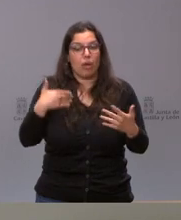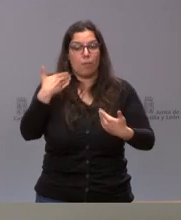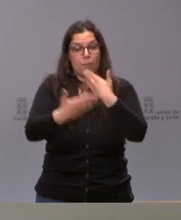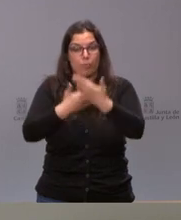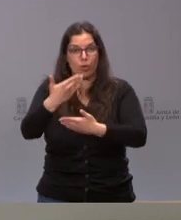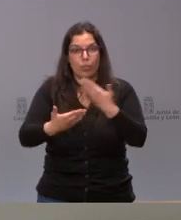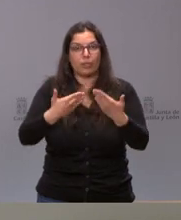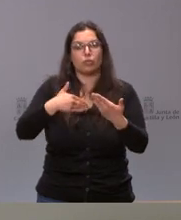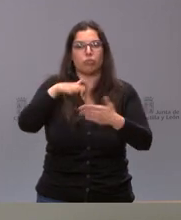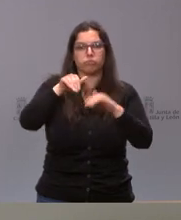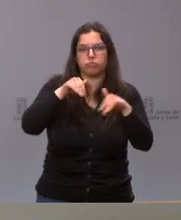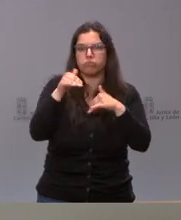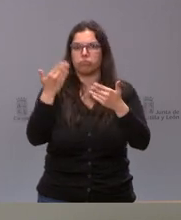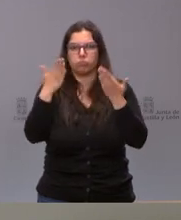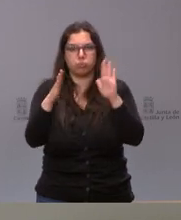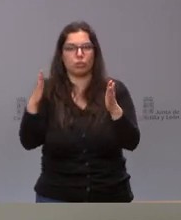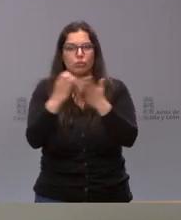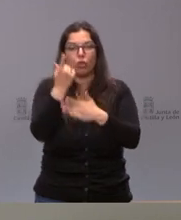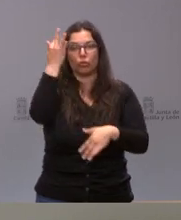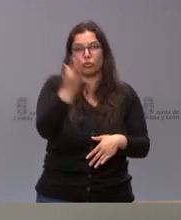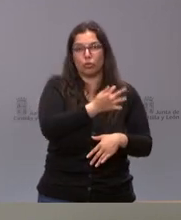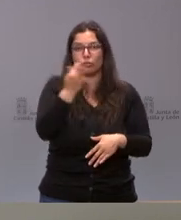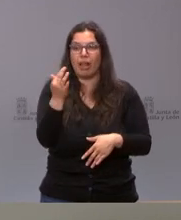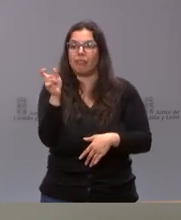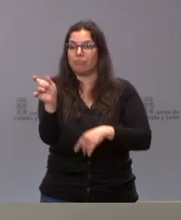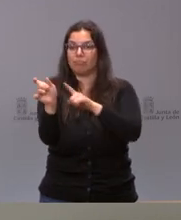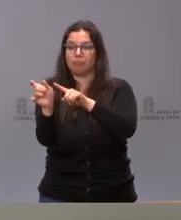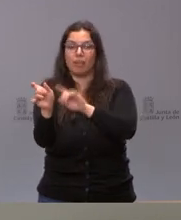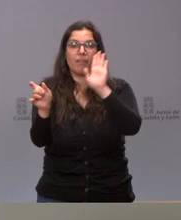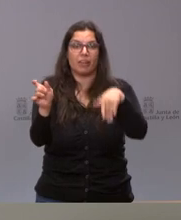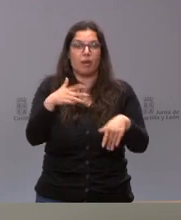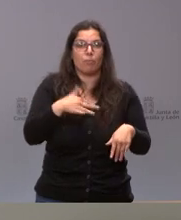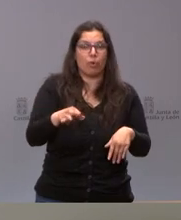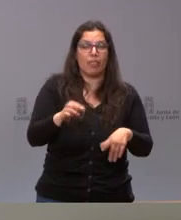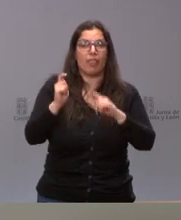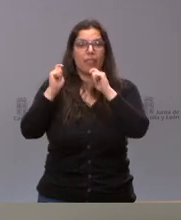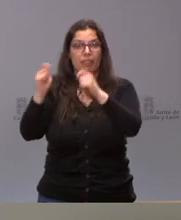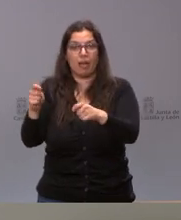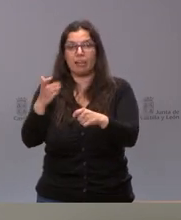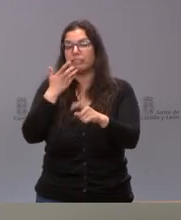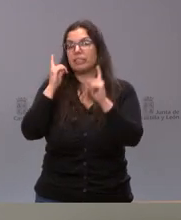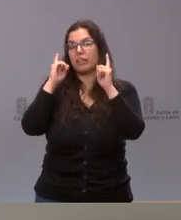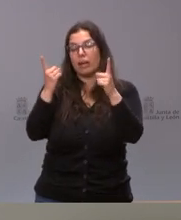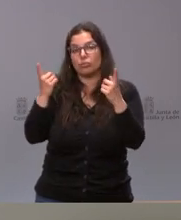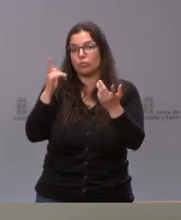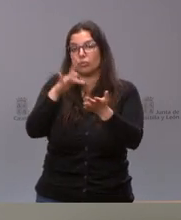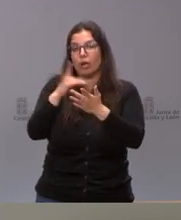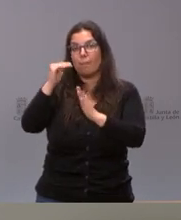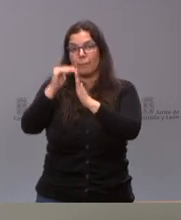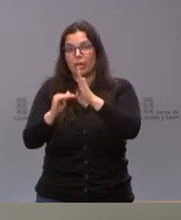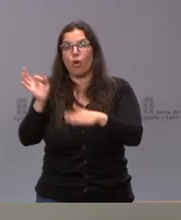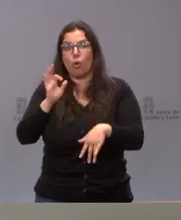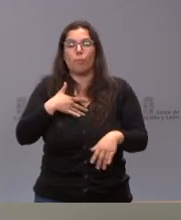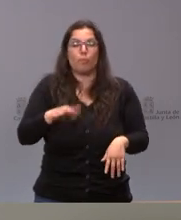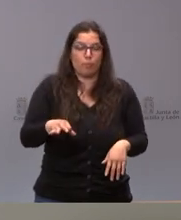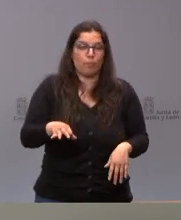contratación la cantidad de licitación es una finalmente se puede adjudicar si es el caso por un importe menor e incluso